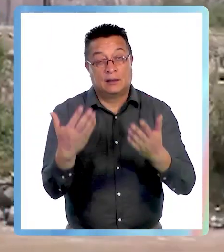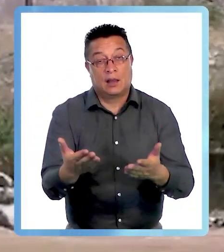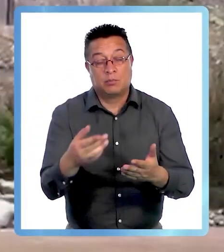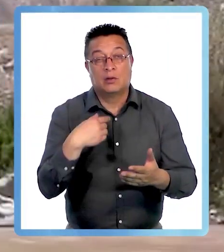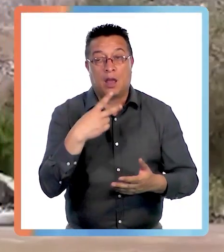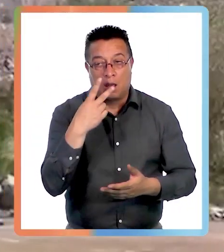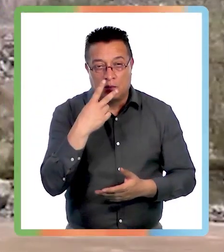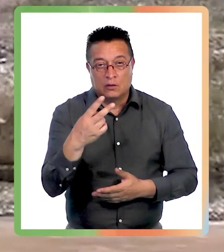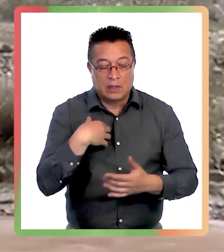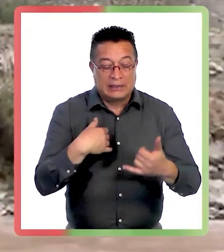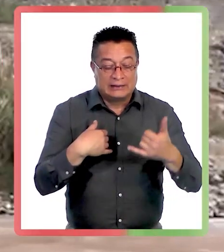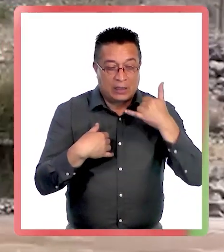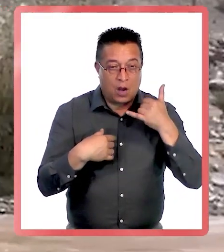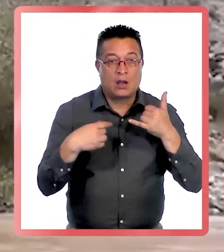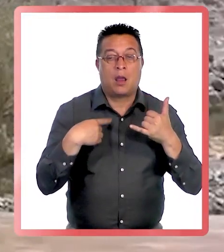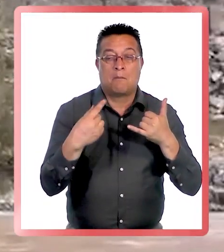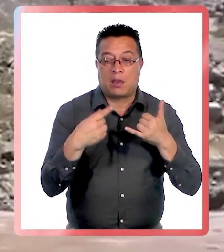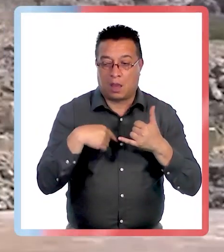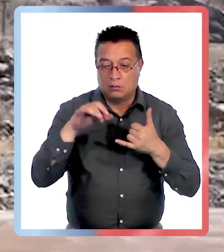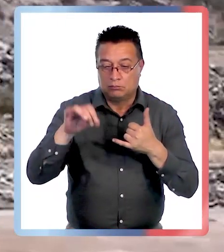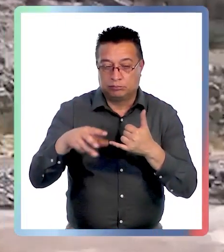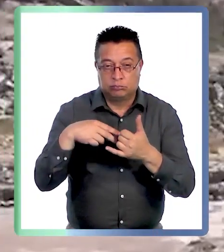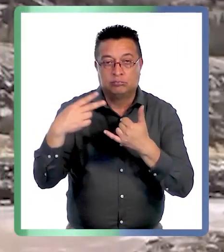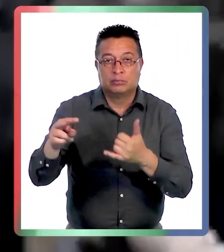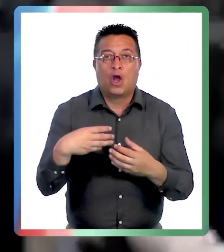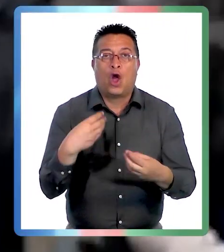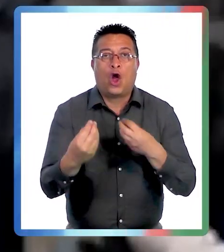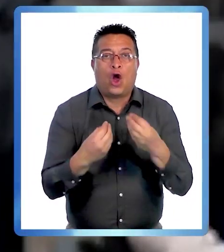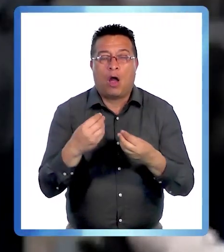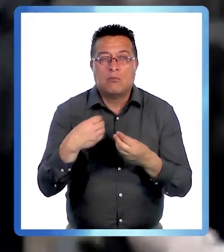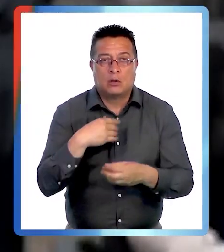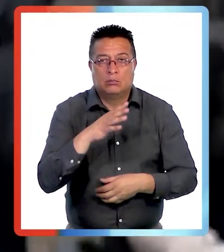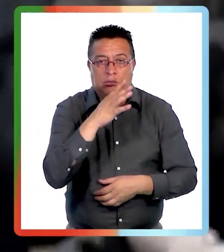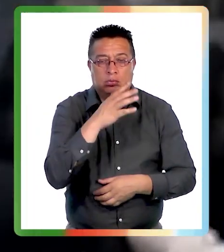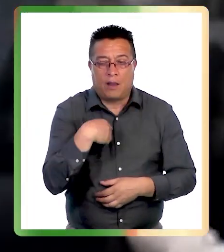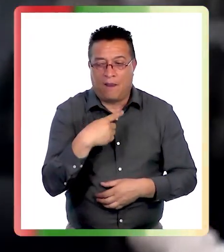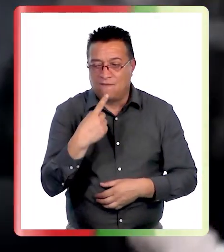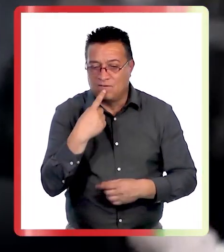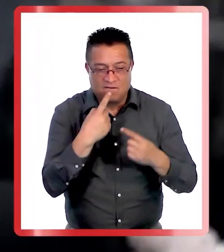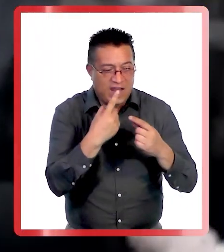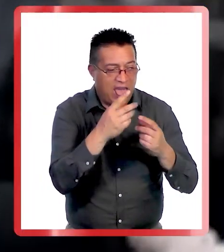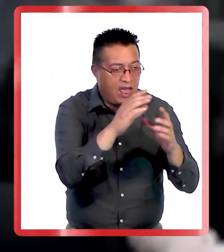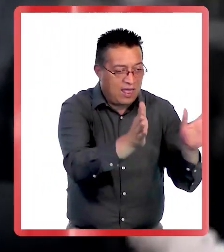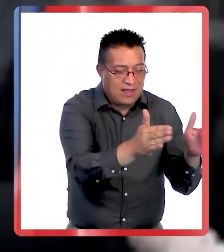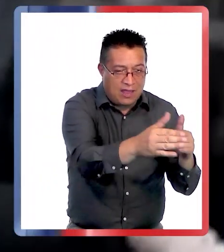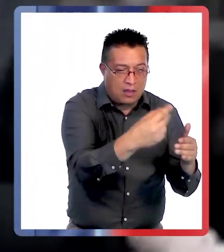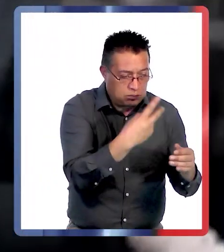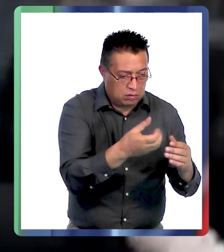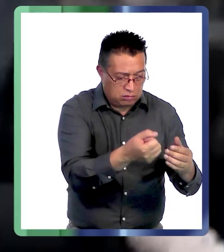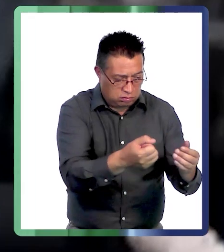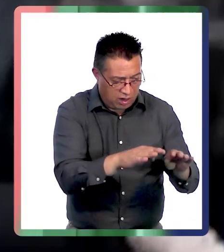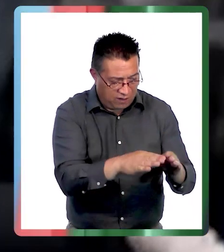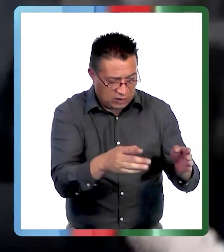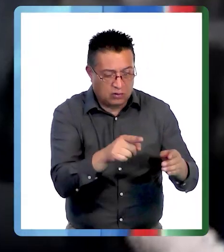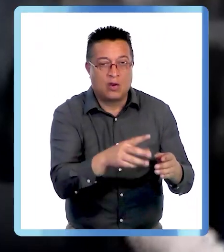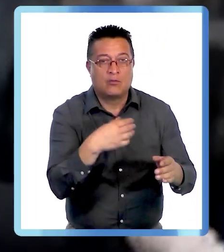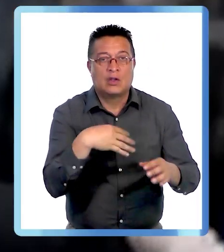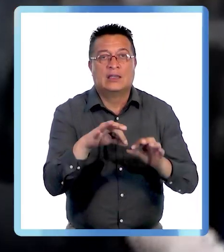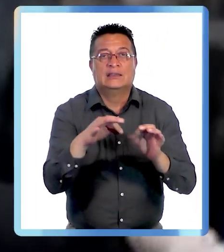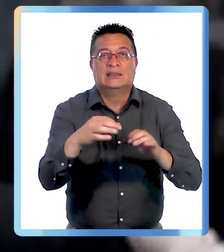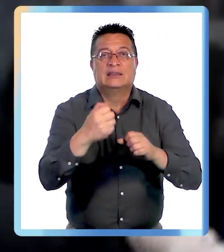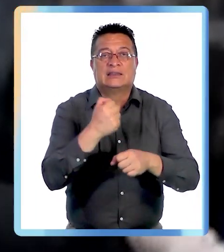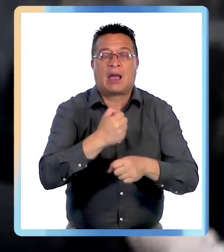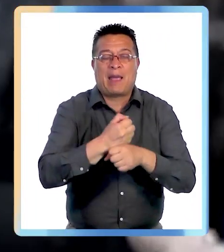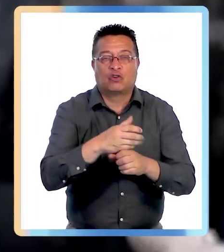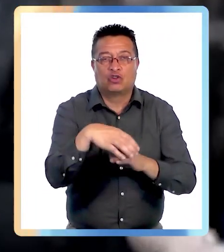me di cuenta que tenía mi celular y mi plata en su cartera. Y no sé en qué momento miré el velador y vi que el cajón estaba medio abierto y en él había un